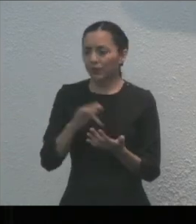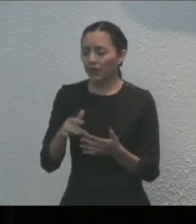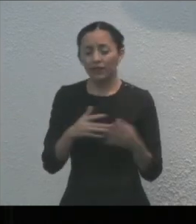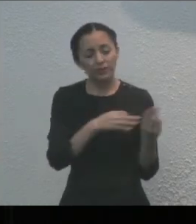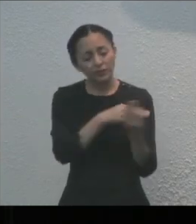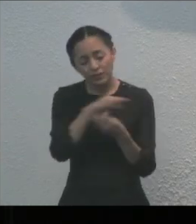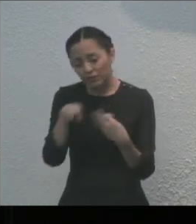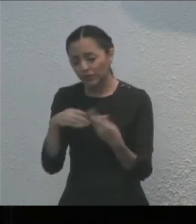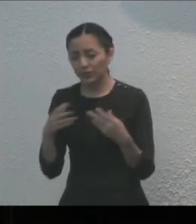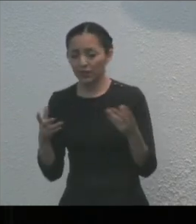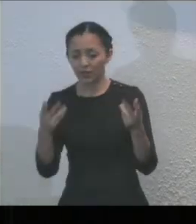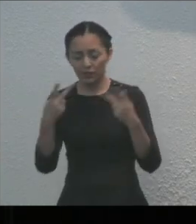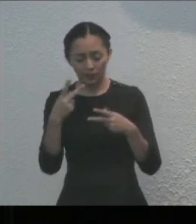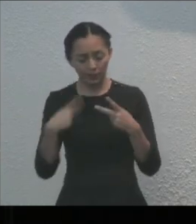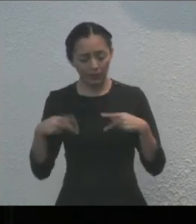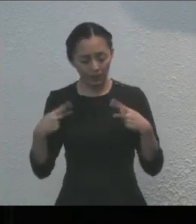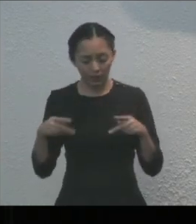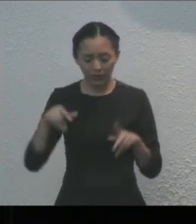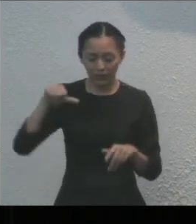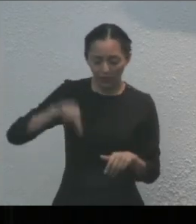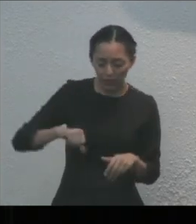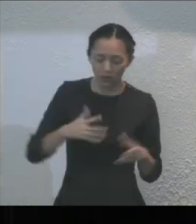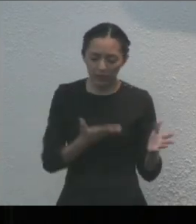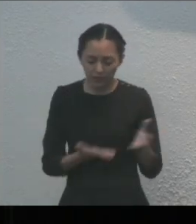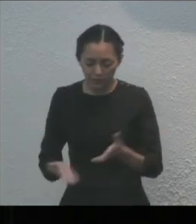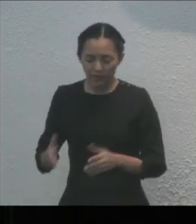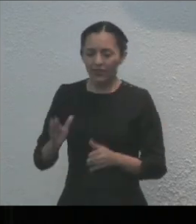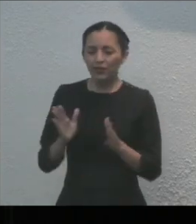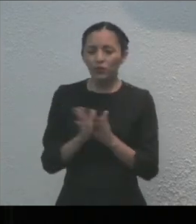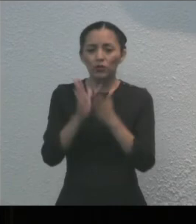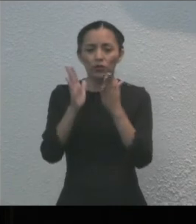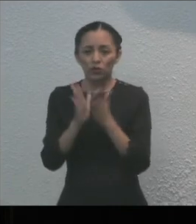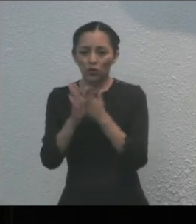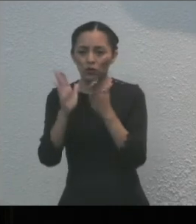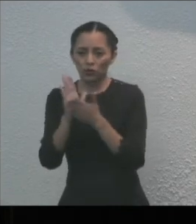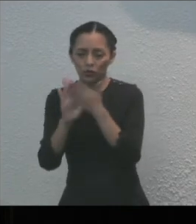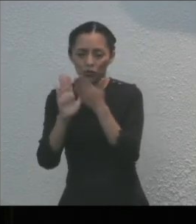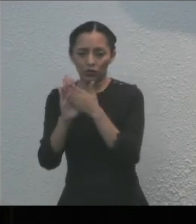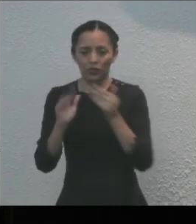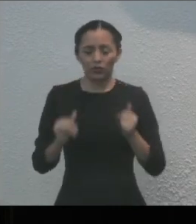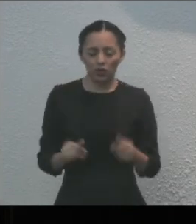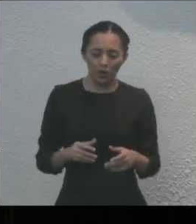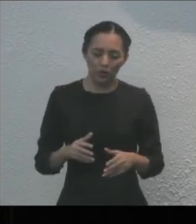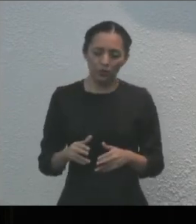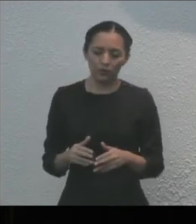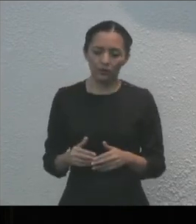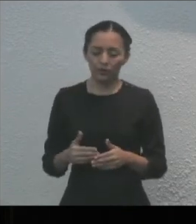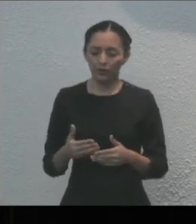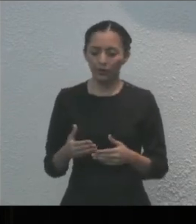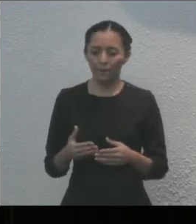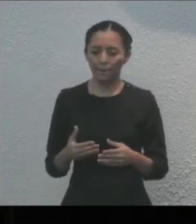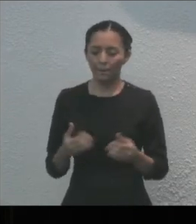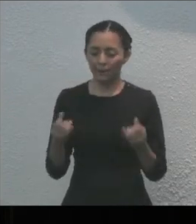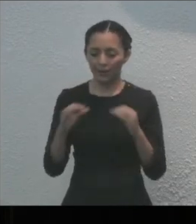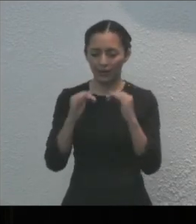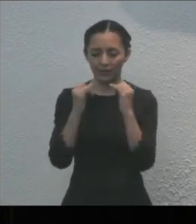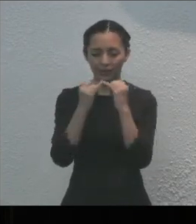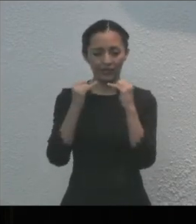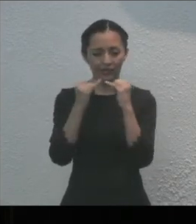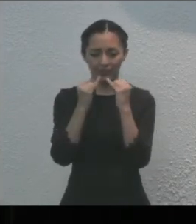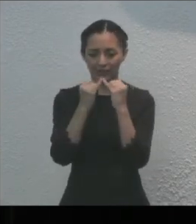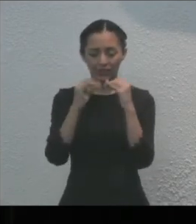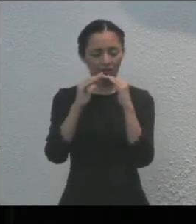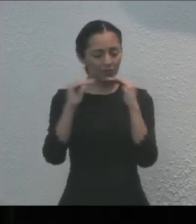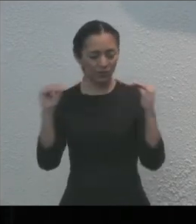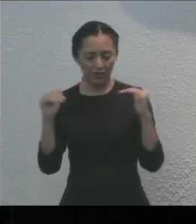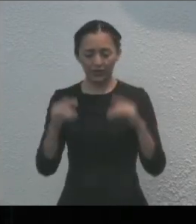presentes y que hemos construido y seguimos construyendo un mundo más igualitario. Que quede claro y se oiga fuerte. Es tiempo